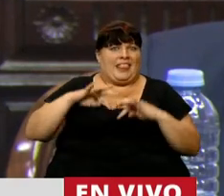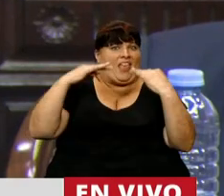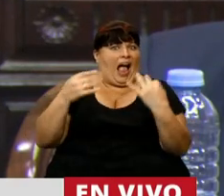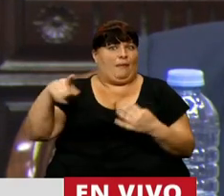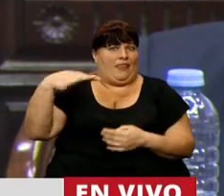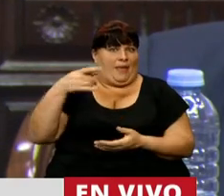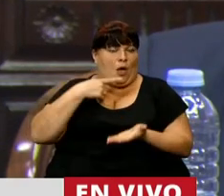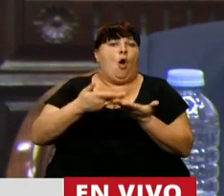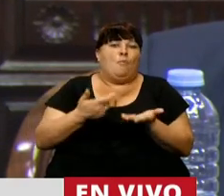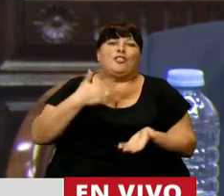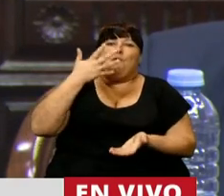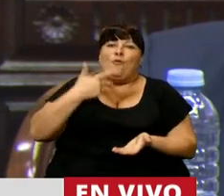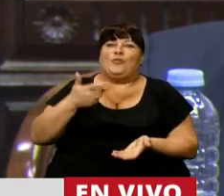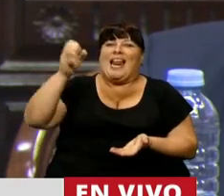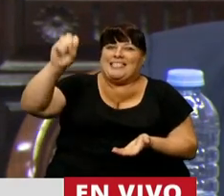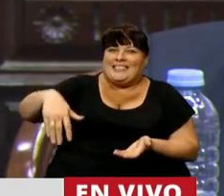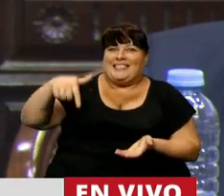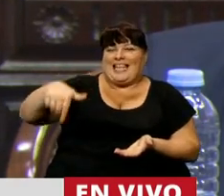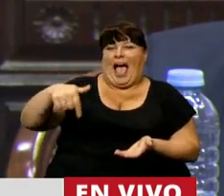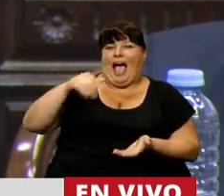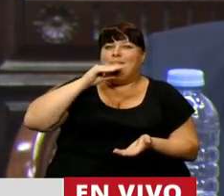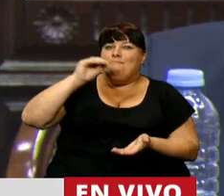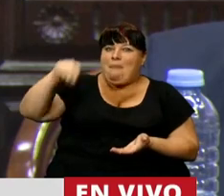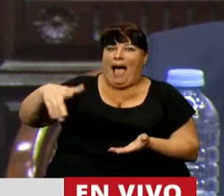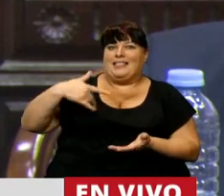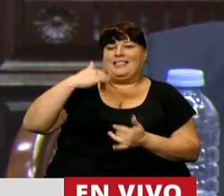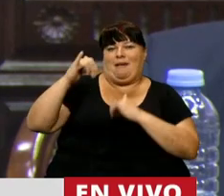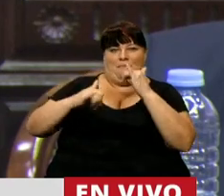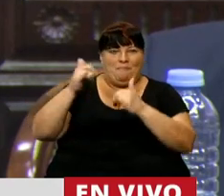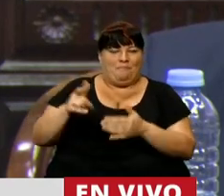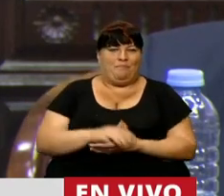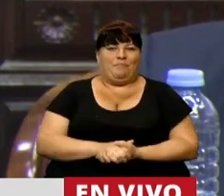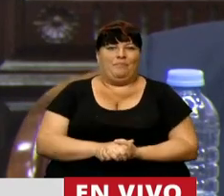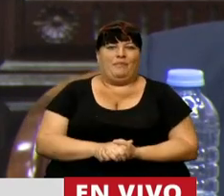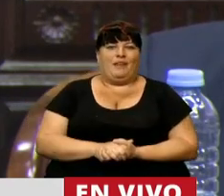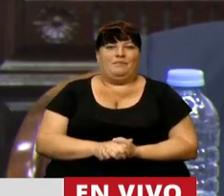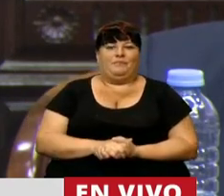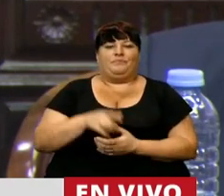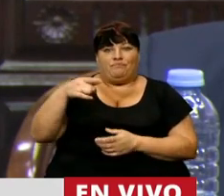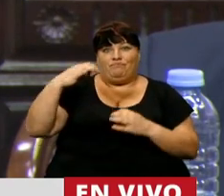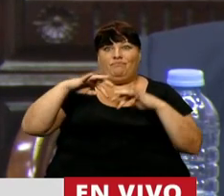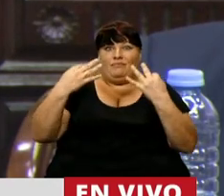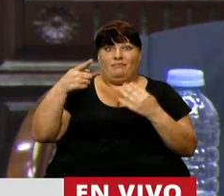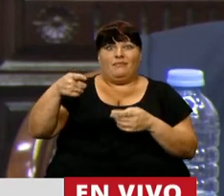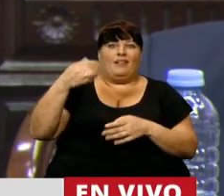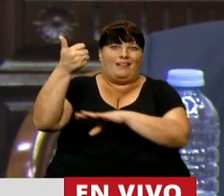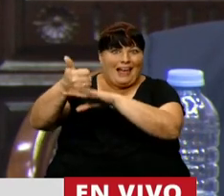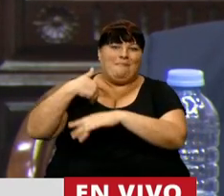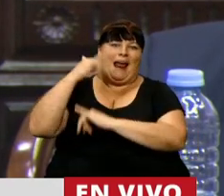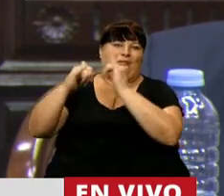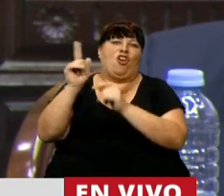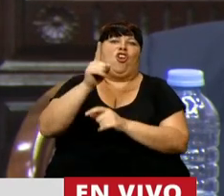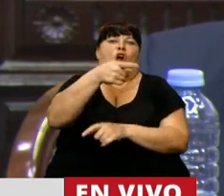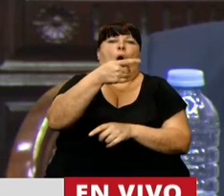Cámara, por eso me hubiera gustado que estuviera el Presidente, el ejercicio de la Cámara, no